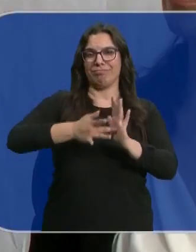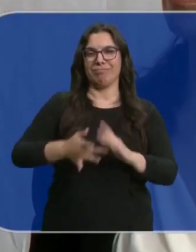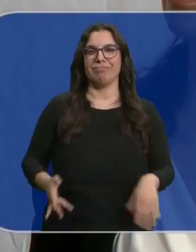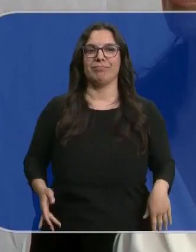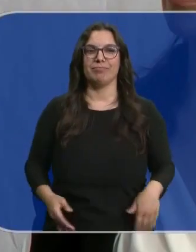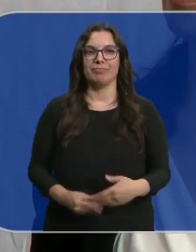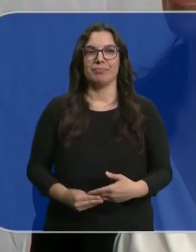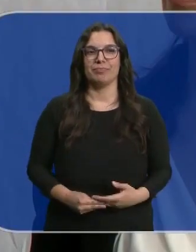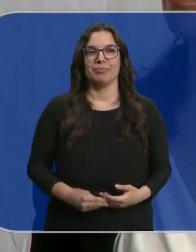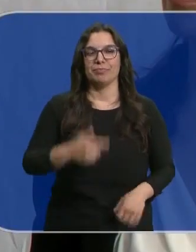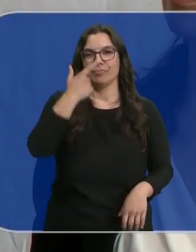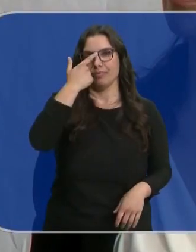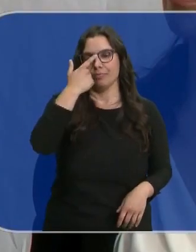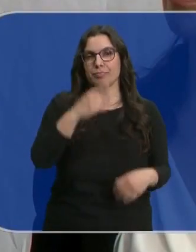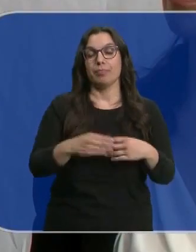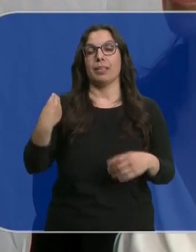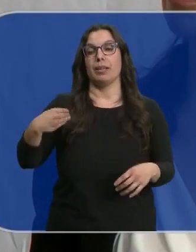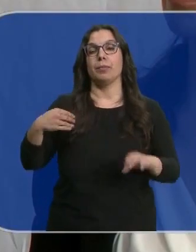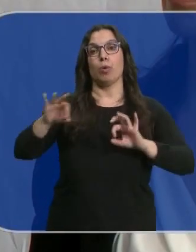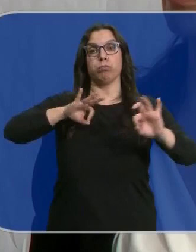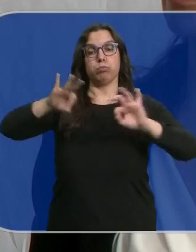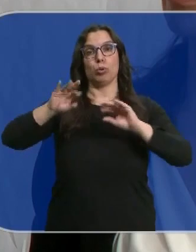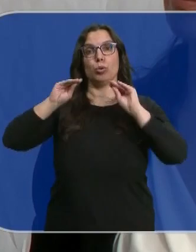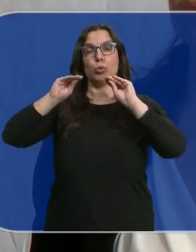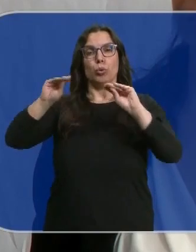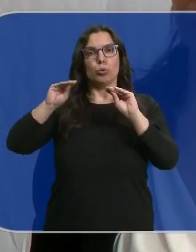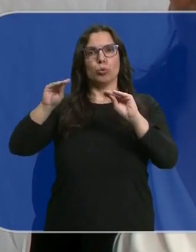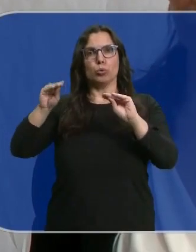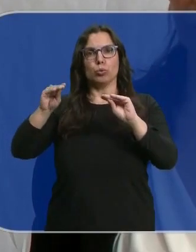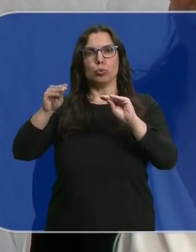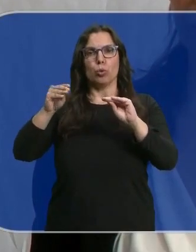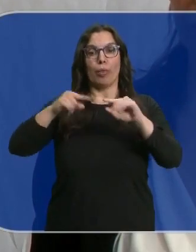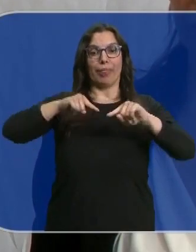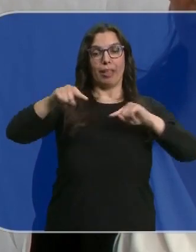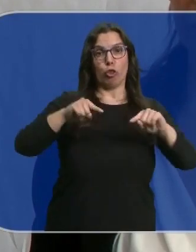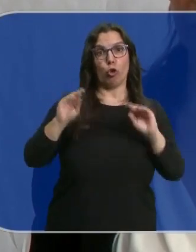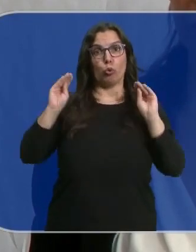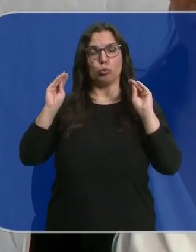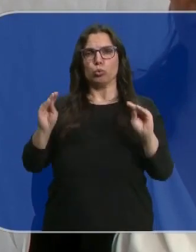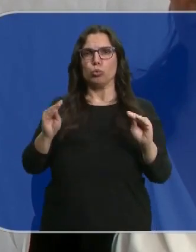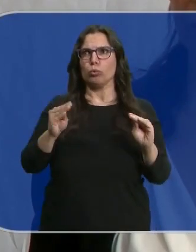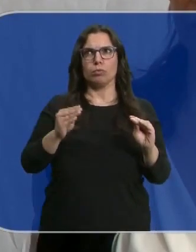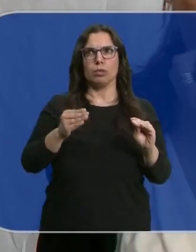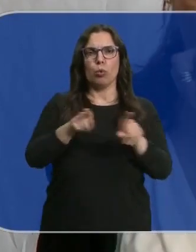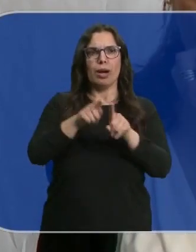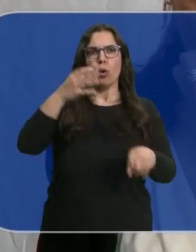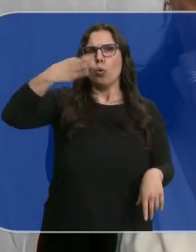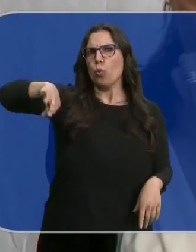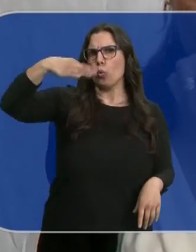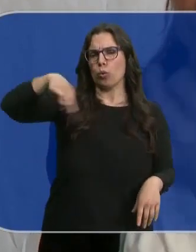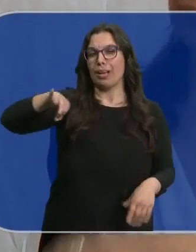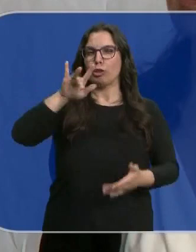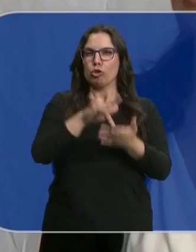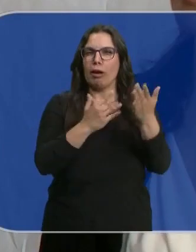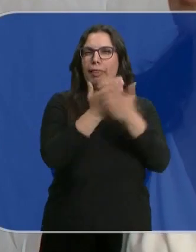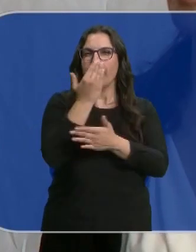La producción de Jean-Louis Rindat es una producción realmente única. Han sido